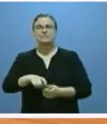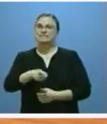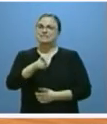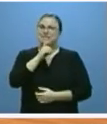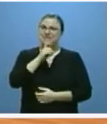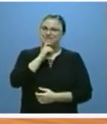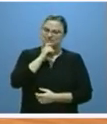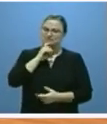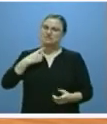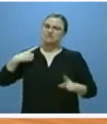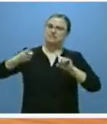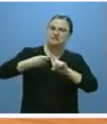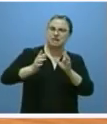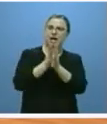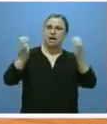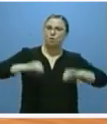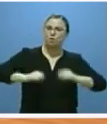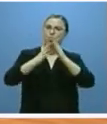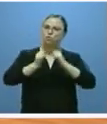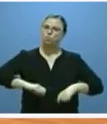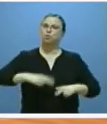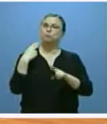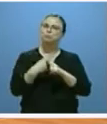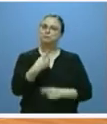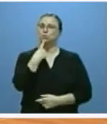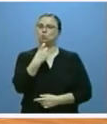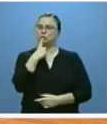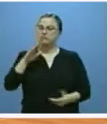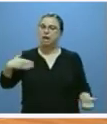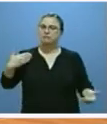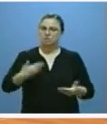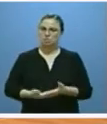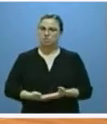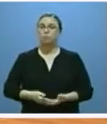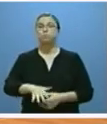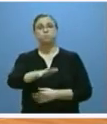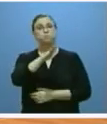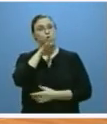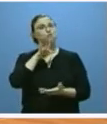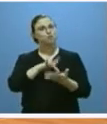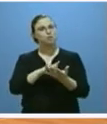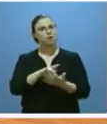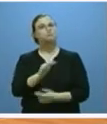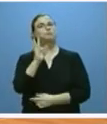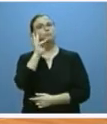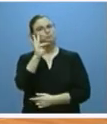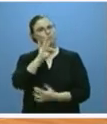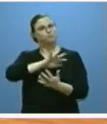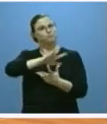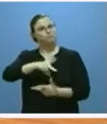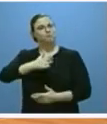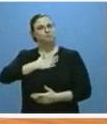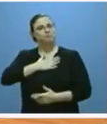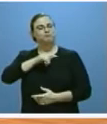había sido hasta ahora alcanzar acuerdos políticos en estas materias. Por eso es una buena noticia que nos